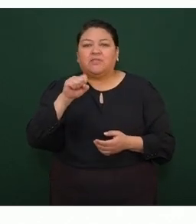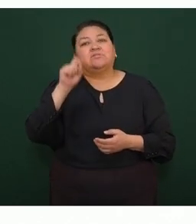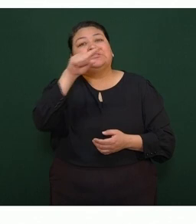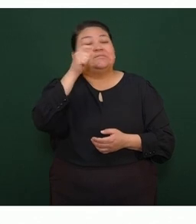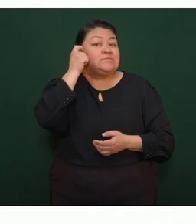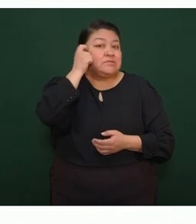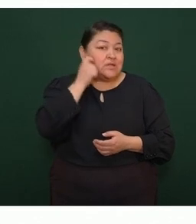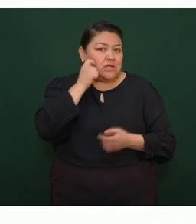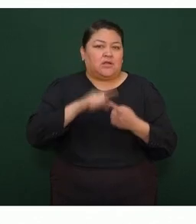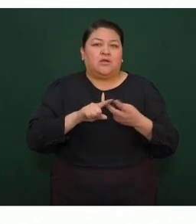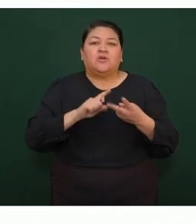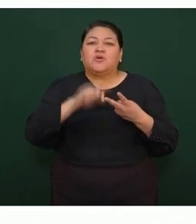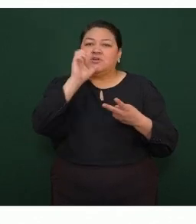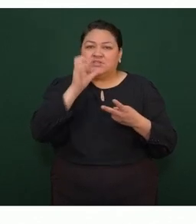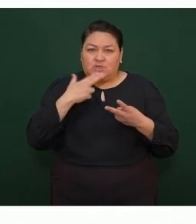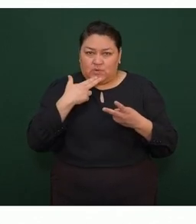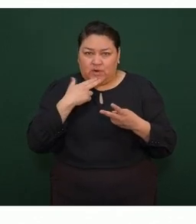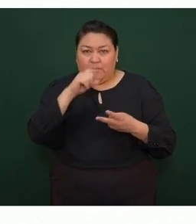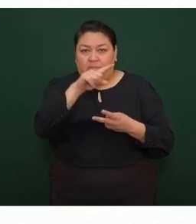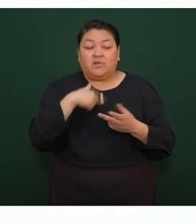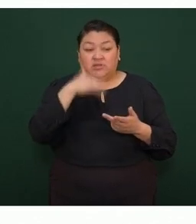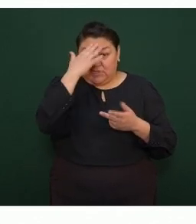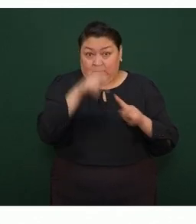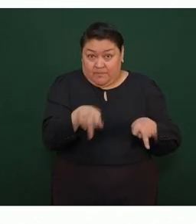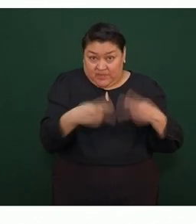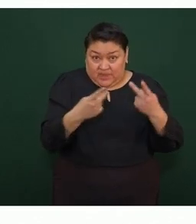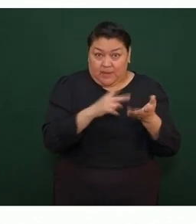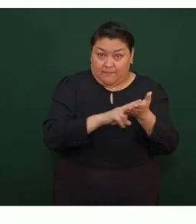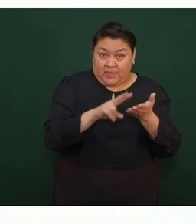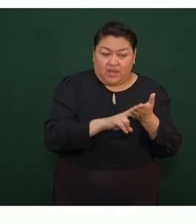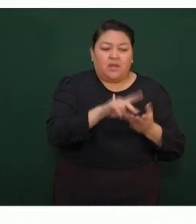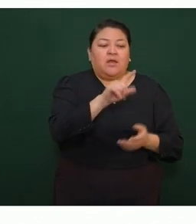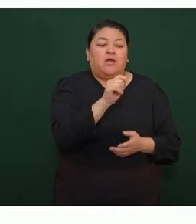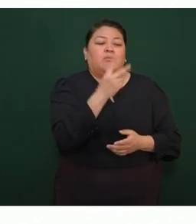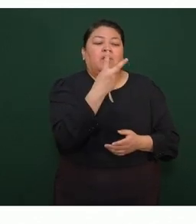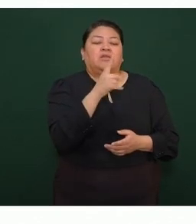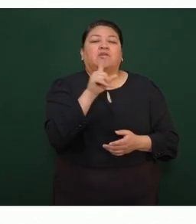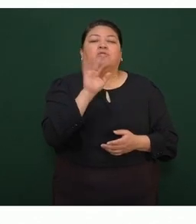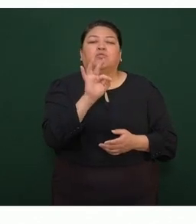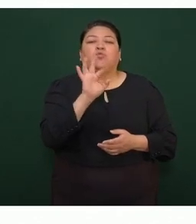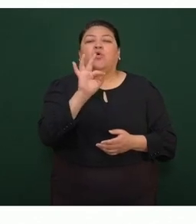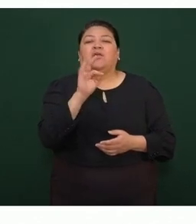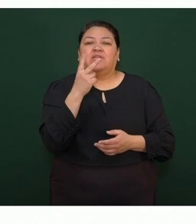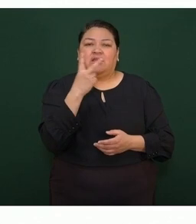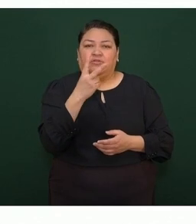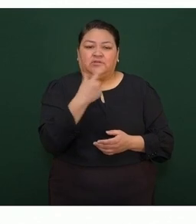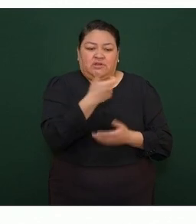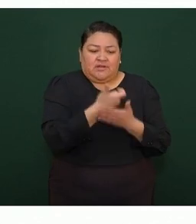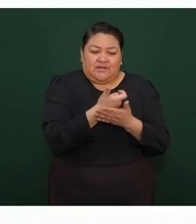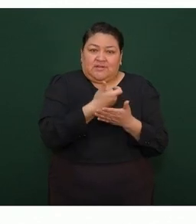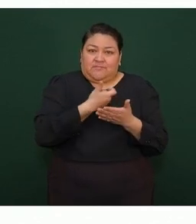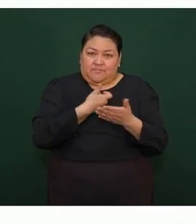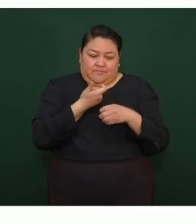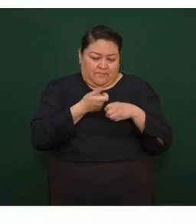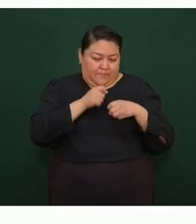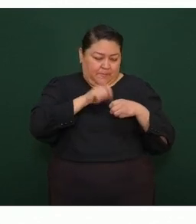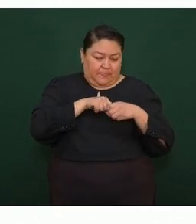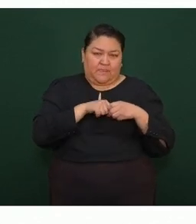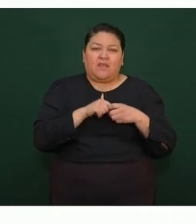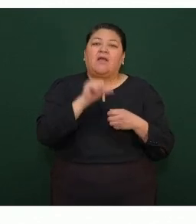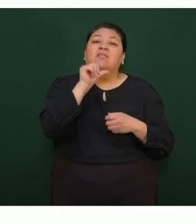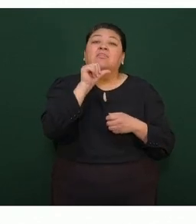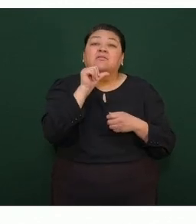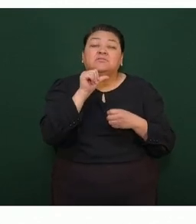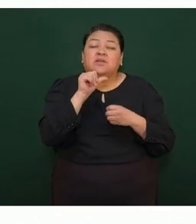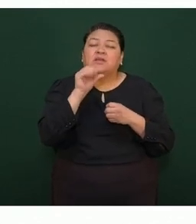Guerrero, Chihuahua, ofreció el litro de regular en 22 pesos con 42 centavos, con una ganancia únicamente de 16